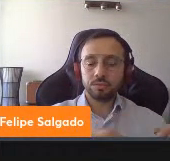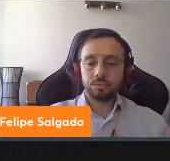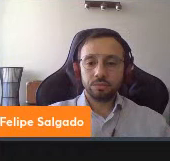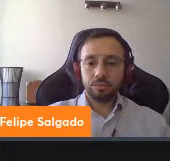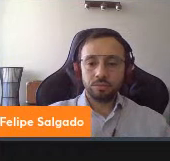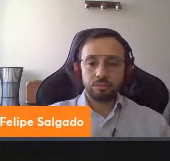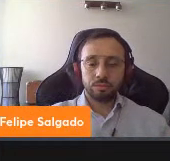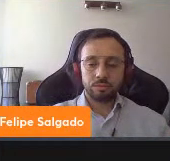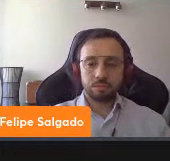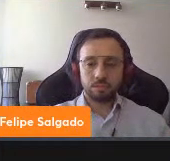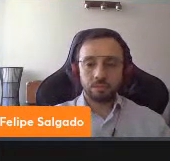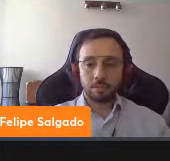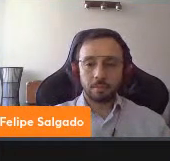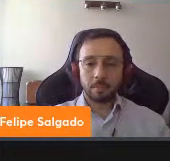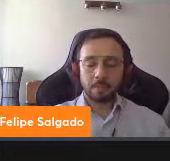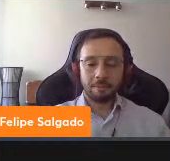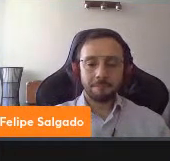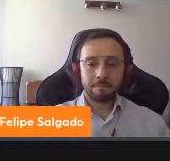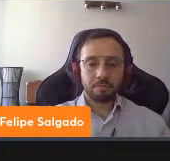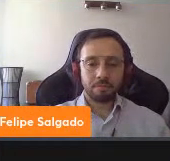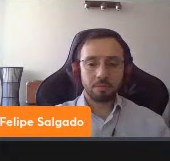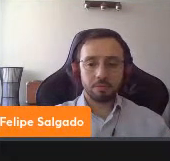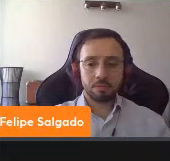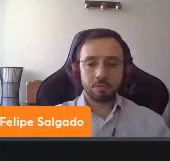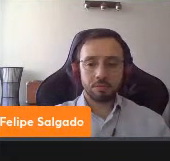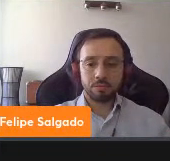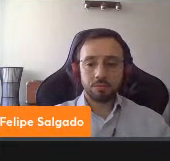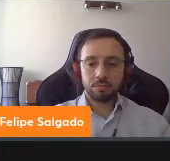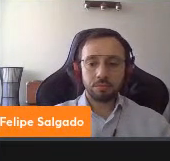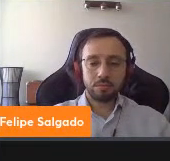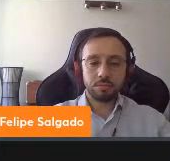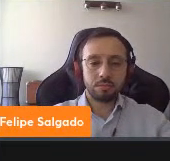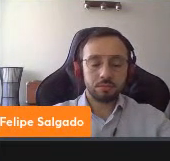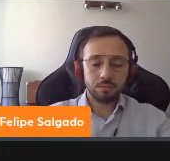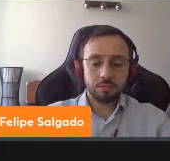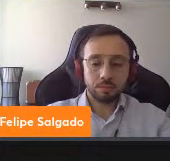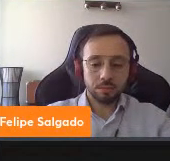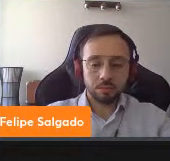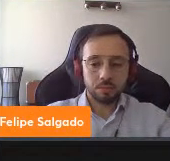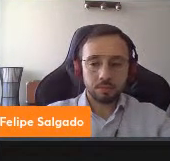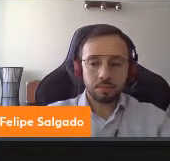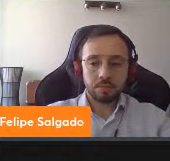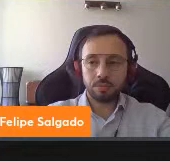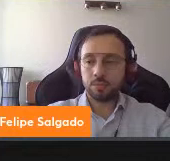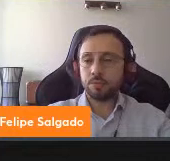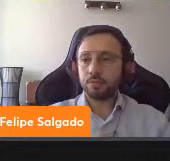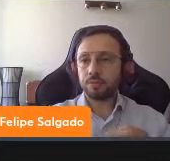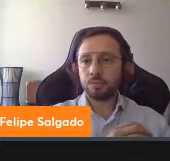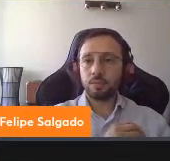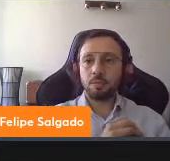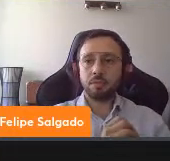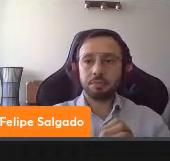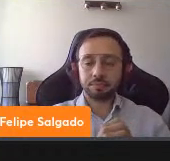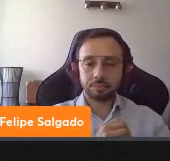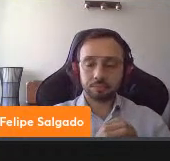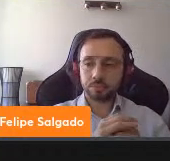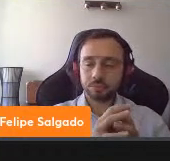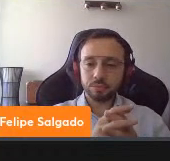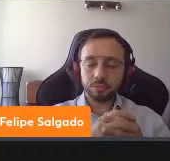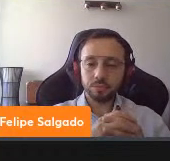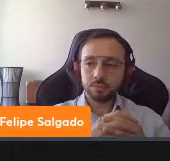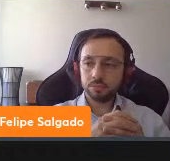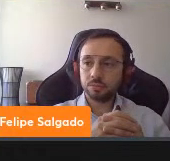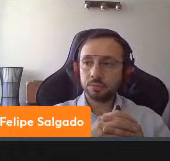movilidad sostenible es fundamental ya que más de 18.000 personas se mueven dentro y fuera de la universidad por lo tanto es